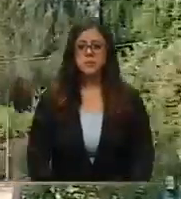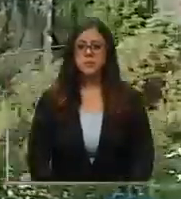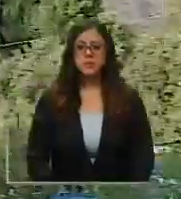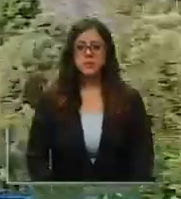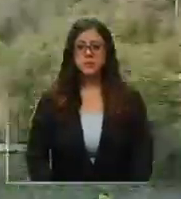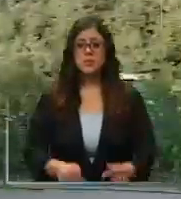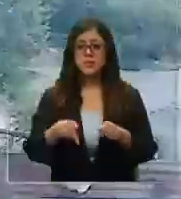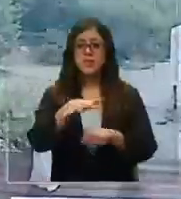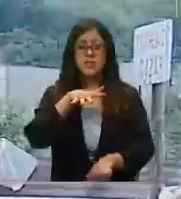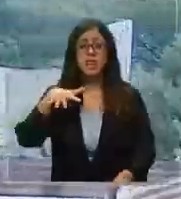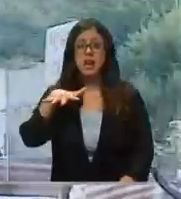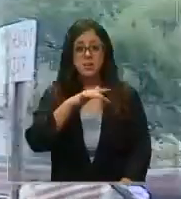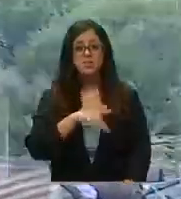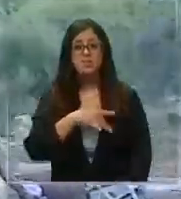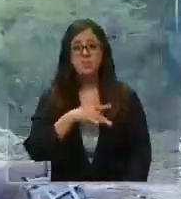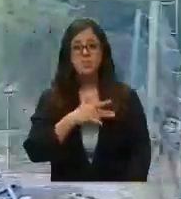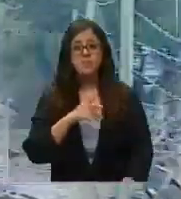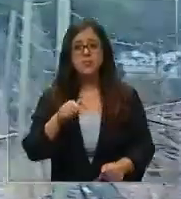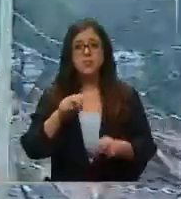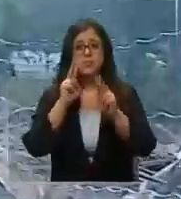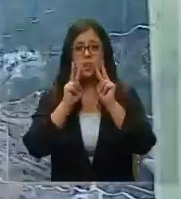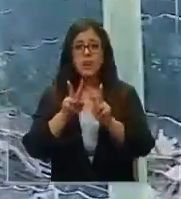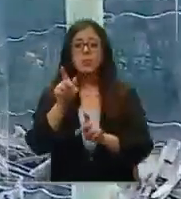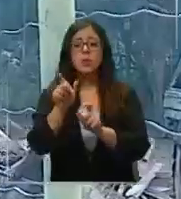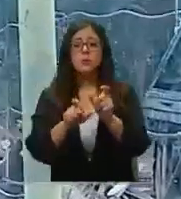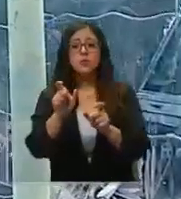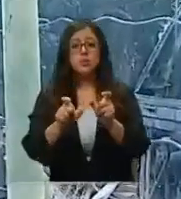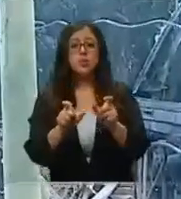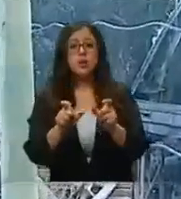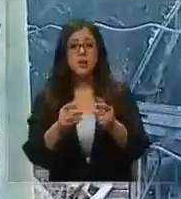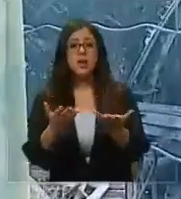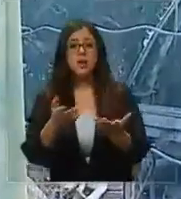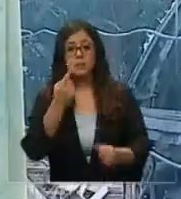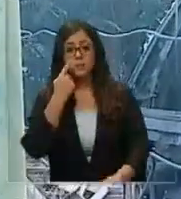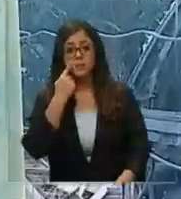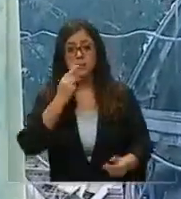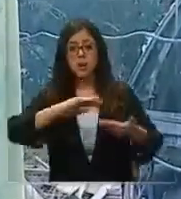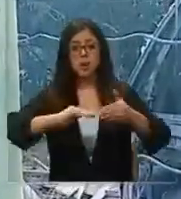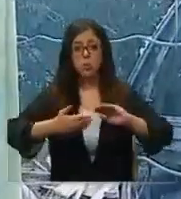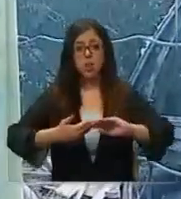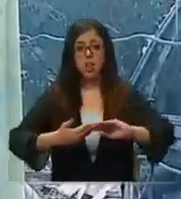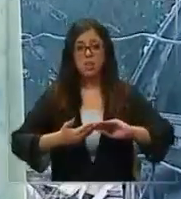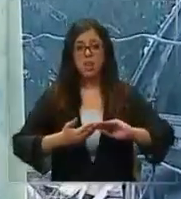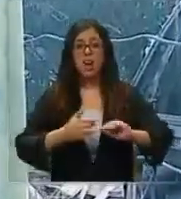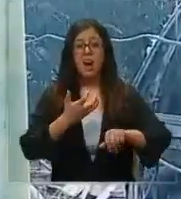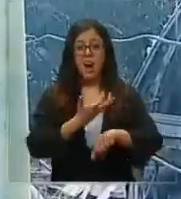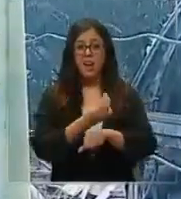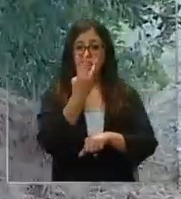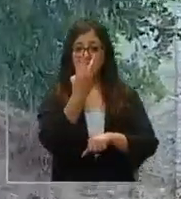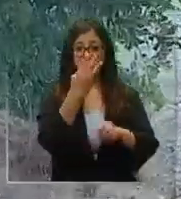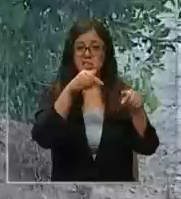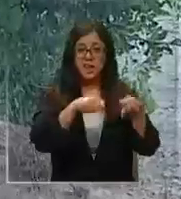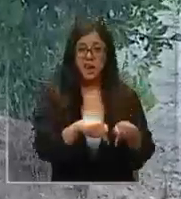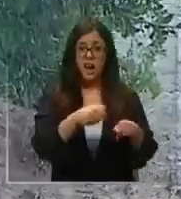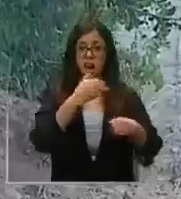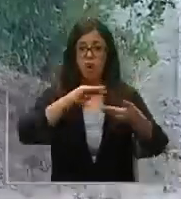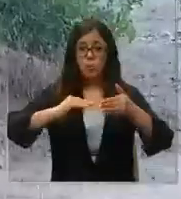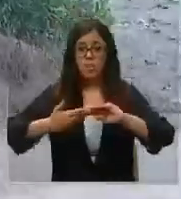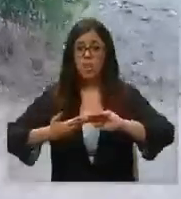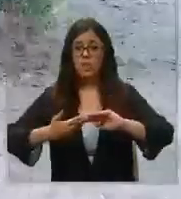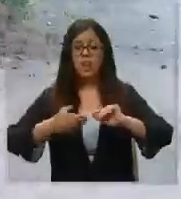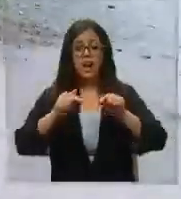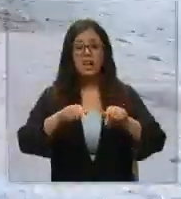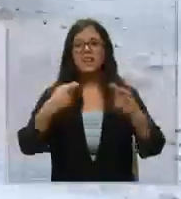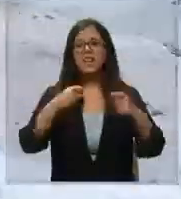Bueno, una situación bastante lamentable. pudiéramos escuchar algunas de las palabras de las personas que conocen a estas comunidades. Son tres en este sector. Han intentado sacarlas por